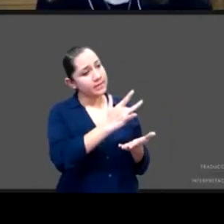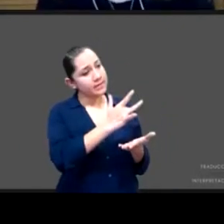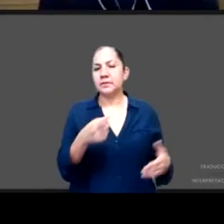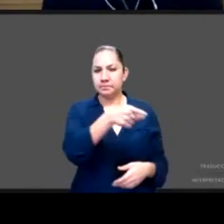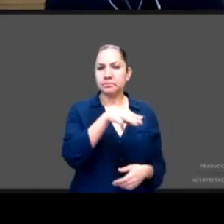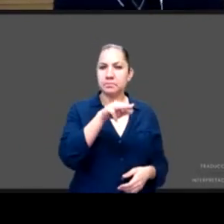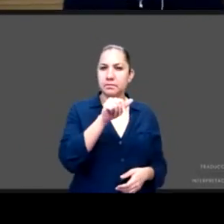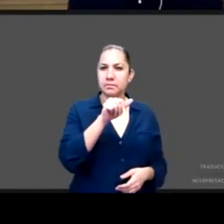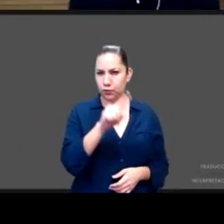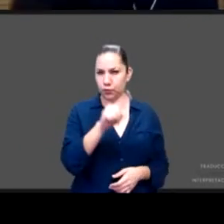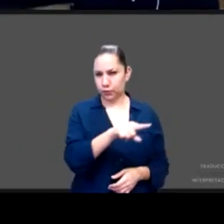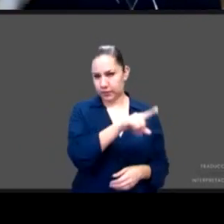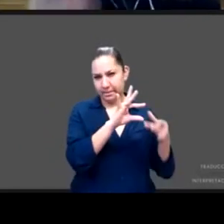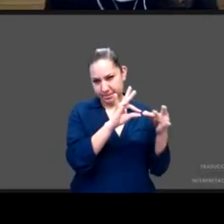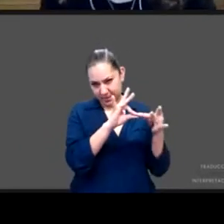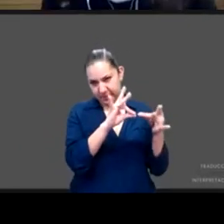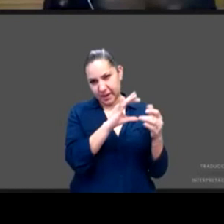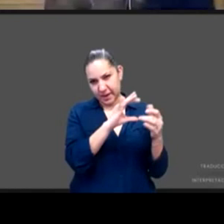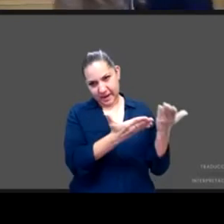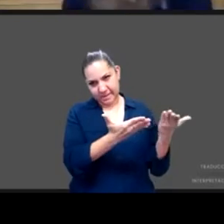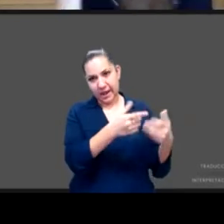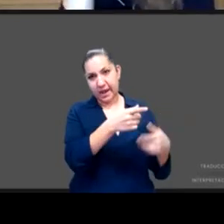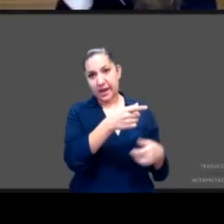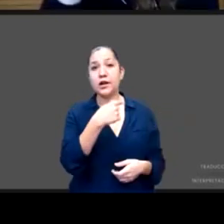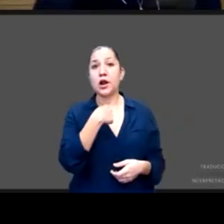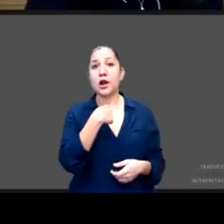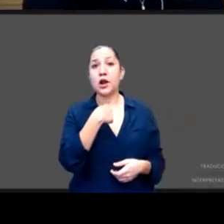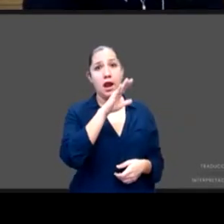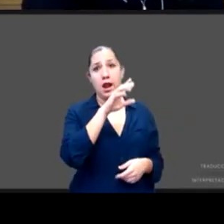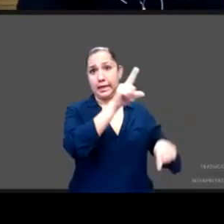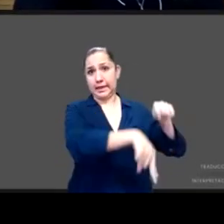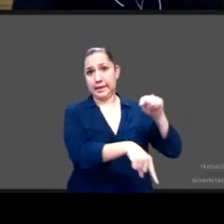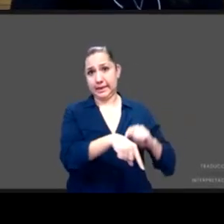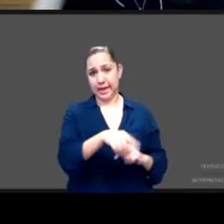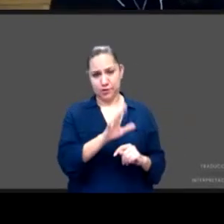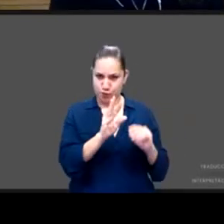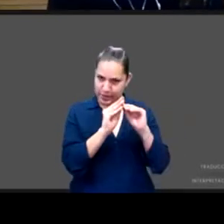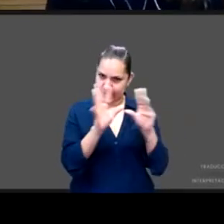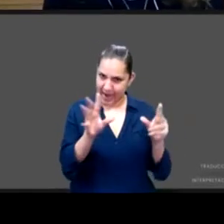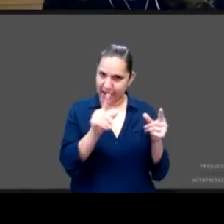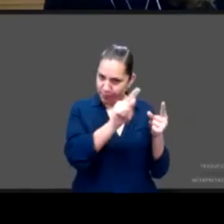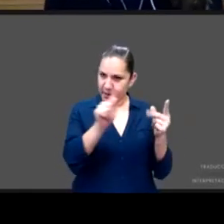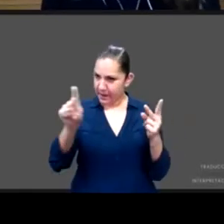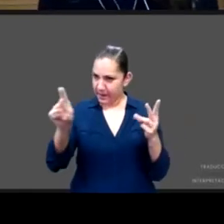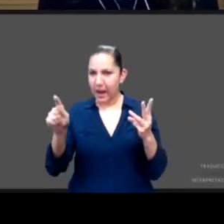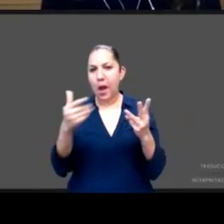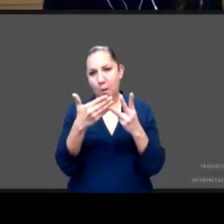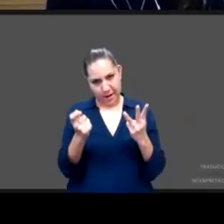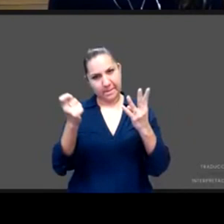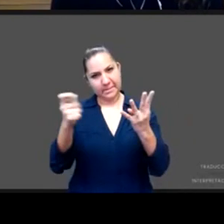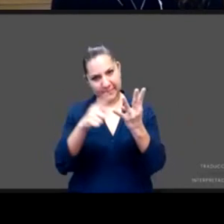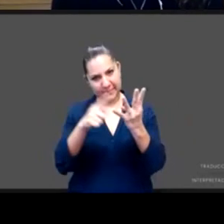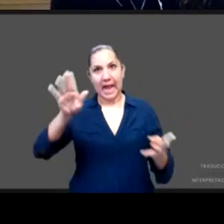y por supuesto Maricruz me queda clarísimo no iba a cerrar sin darte la palabra te adelantaste de